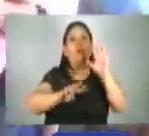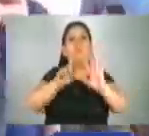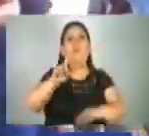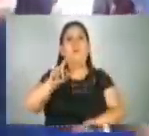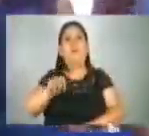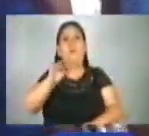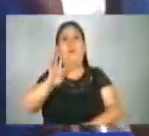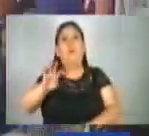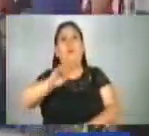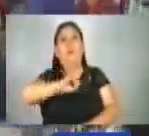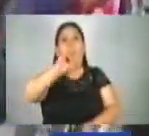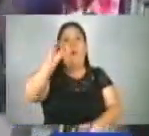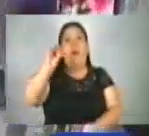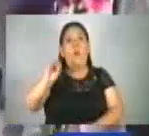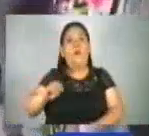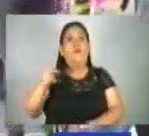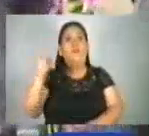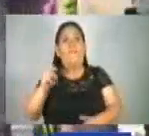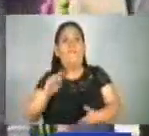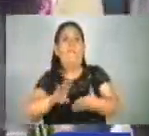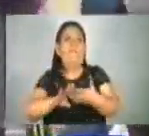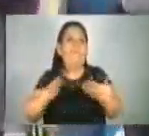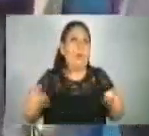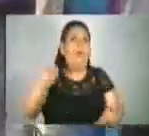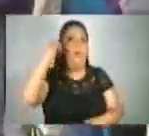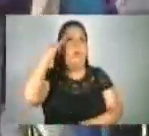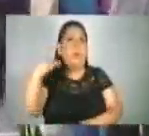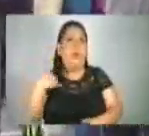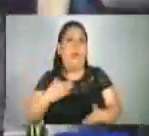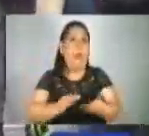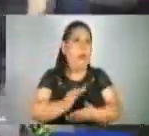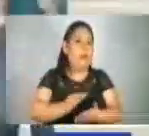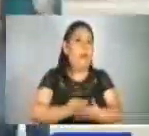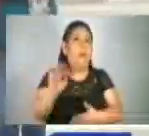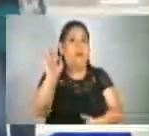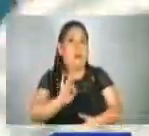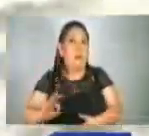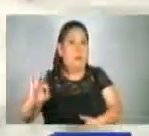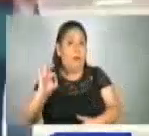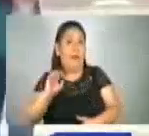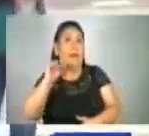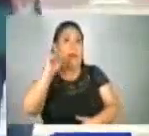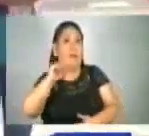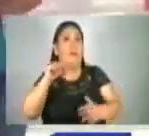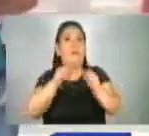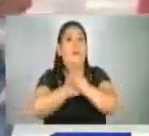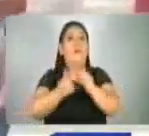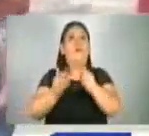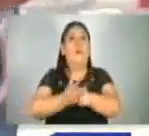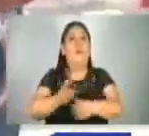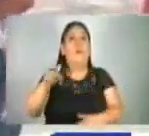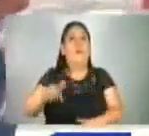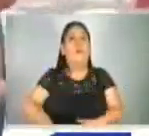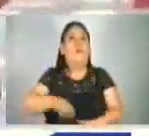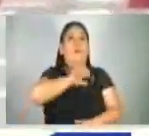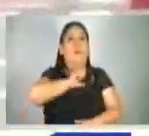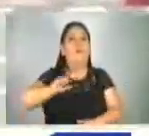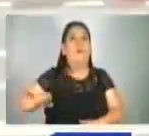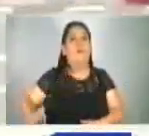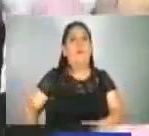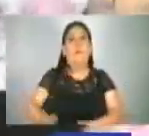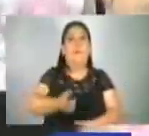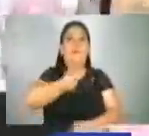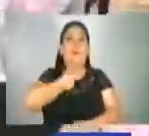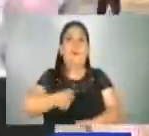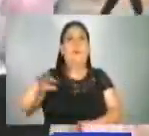.4% de brecha de género, siendo el acceso a empleos de calidad una de las principales debilidades en el país. Este